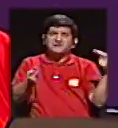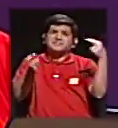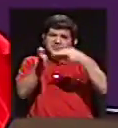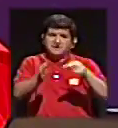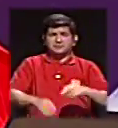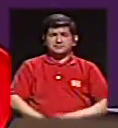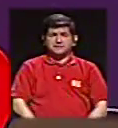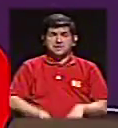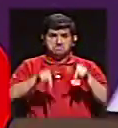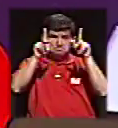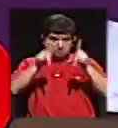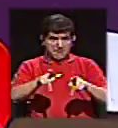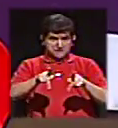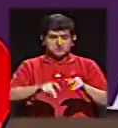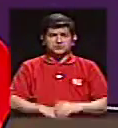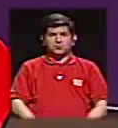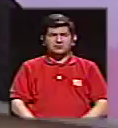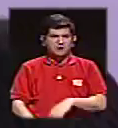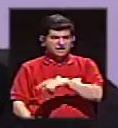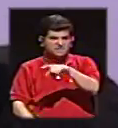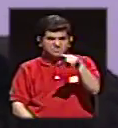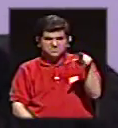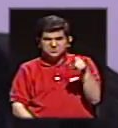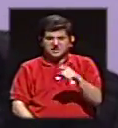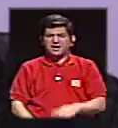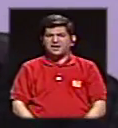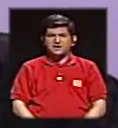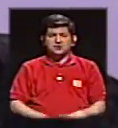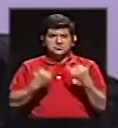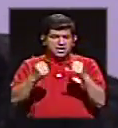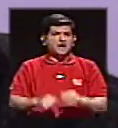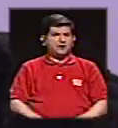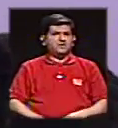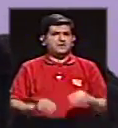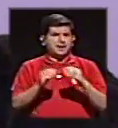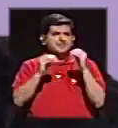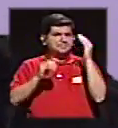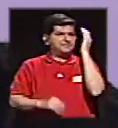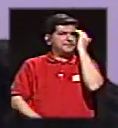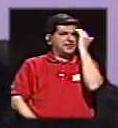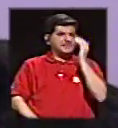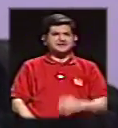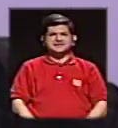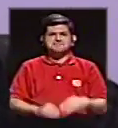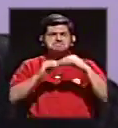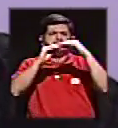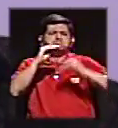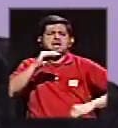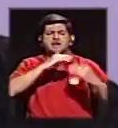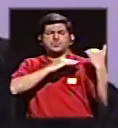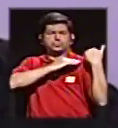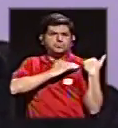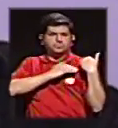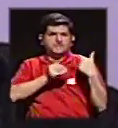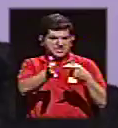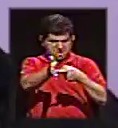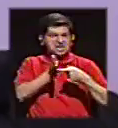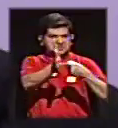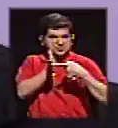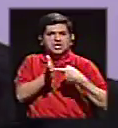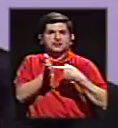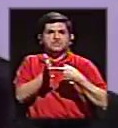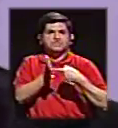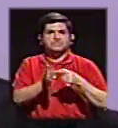qué? Porque la gente está más despabilada, doña Pilar, aguanta menos, exige más.